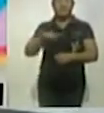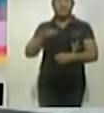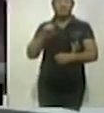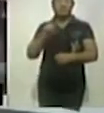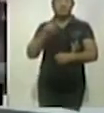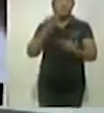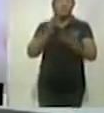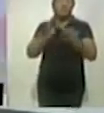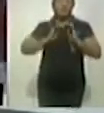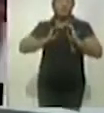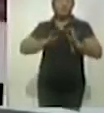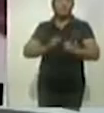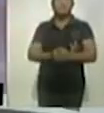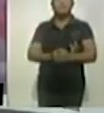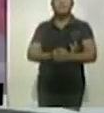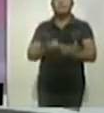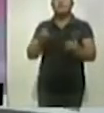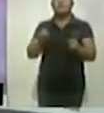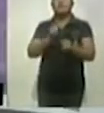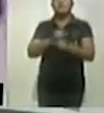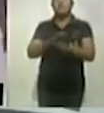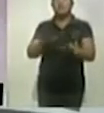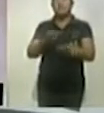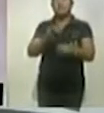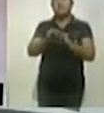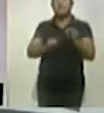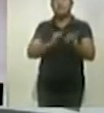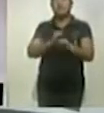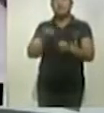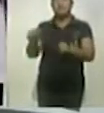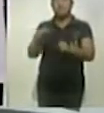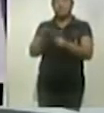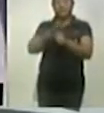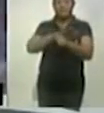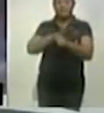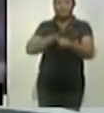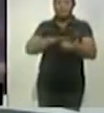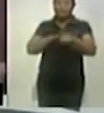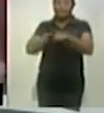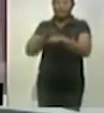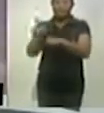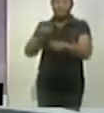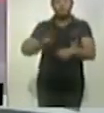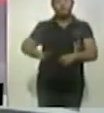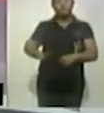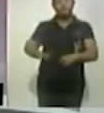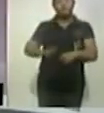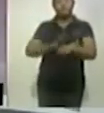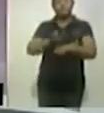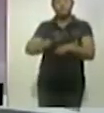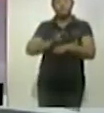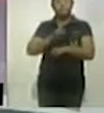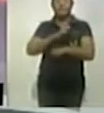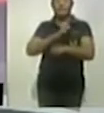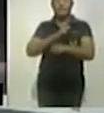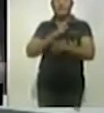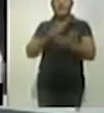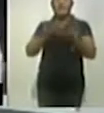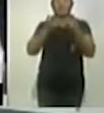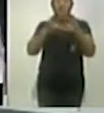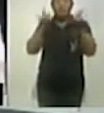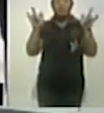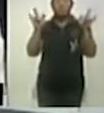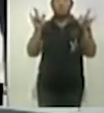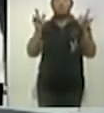internacional. Tras aumento de casos de COVID-19, el gobierno de Honduras da marcha atrás para reaperturar los